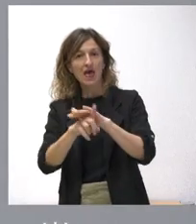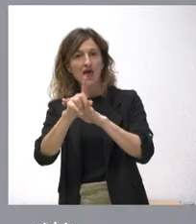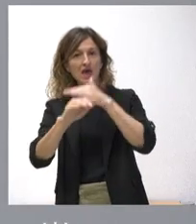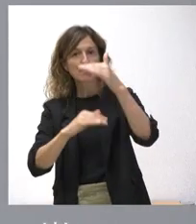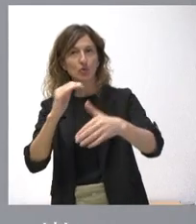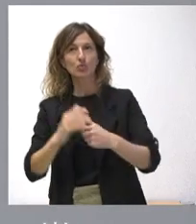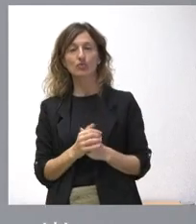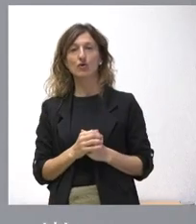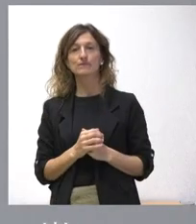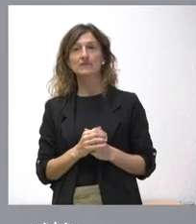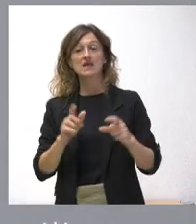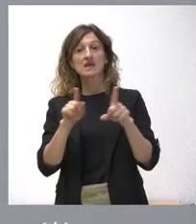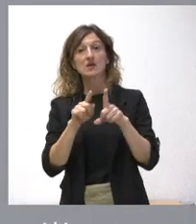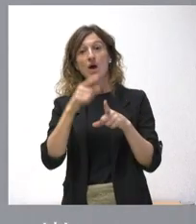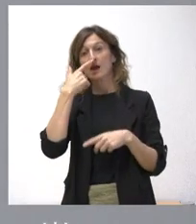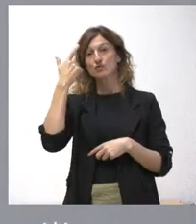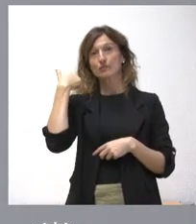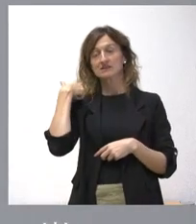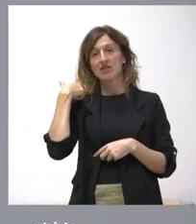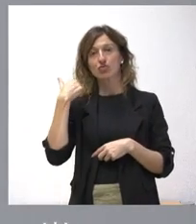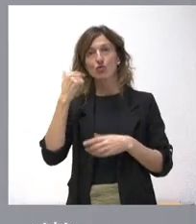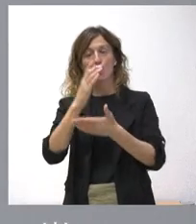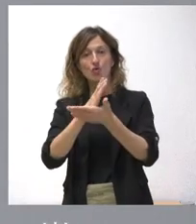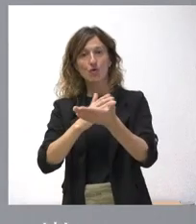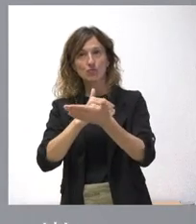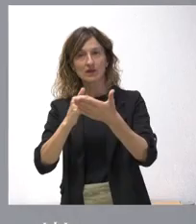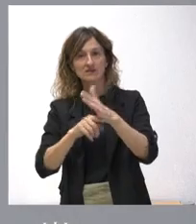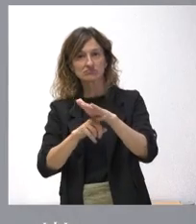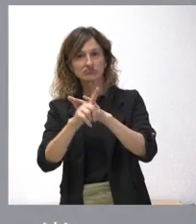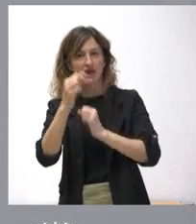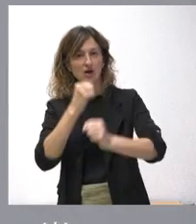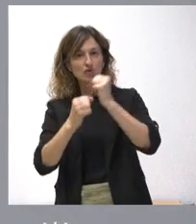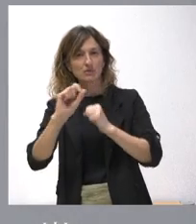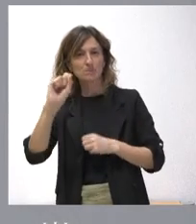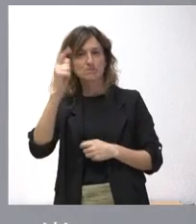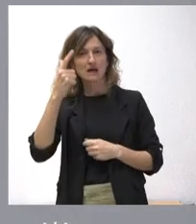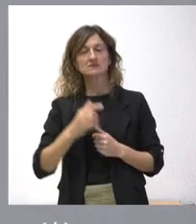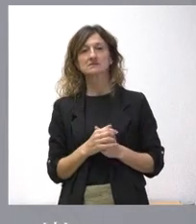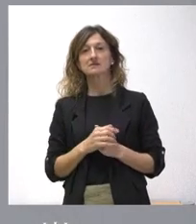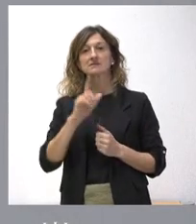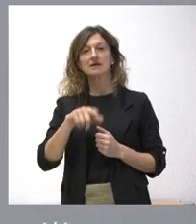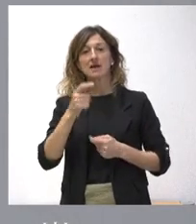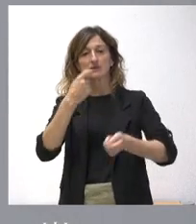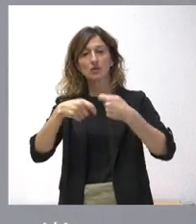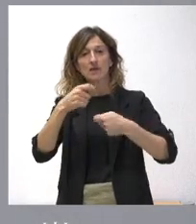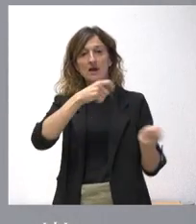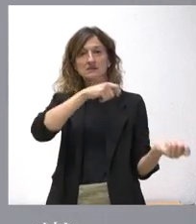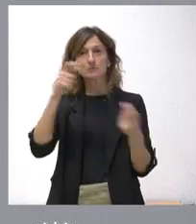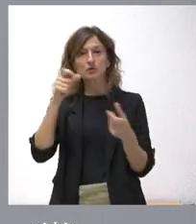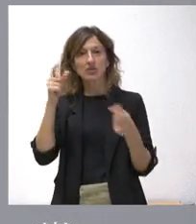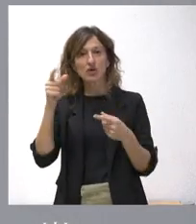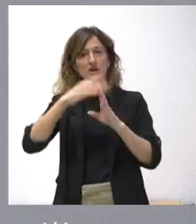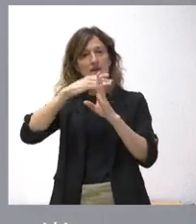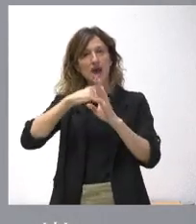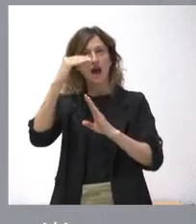situándose al igual que el año pasado entre las comunidades con mayor crecimiento económico. El hecho de que las exportaciones tienen un nivel muy alto.